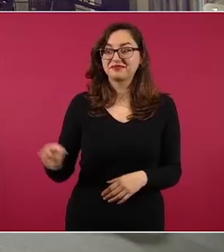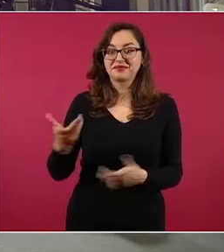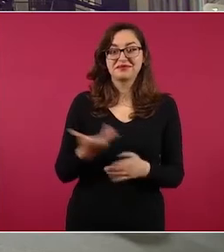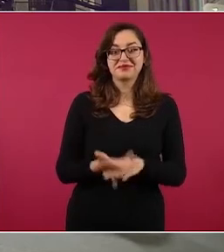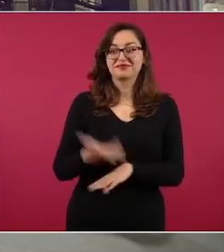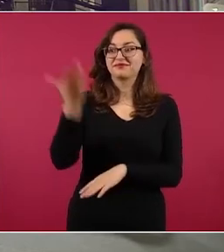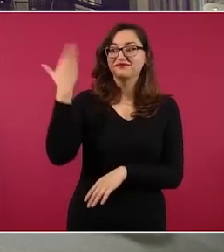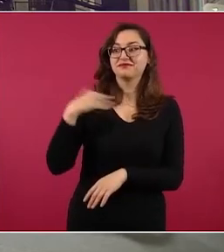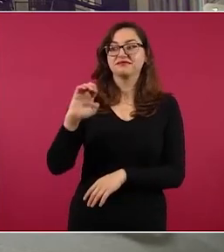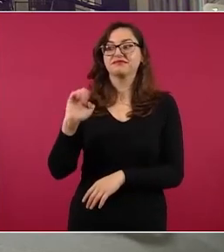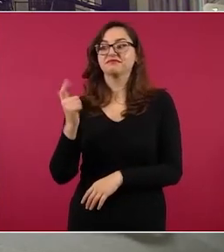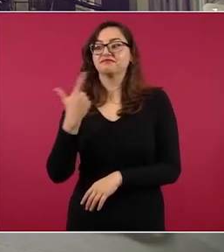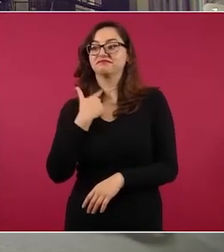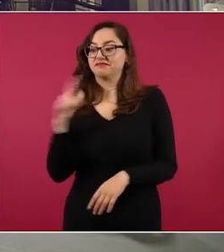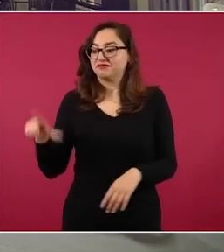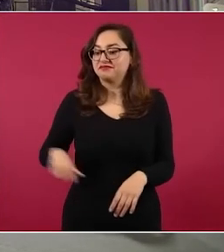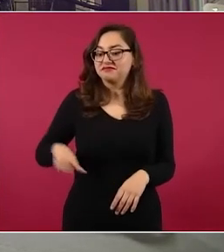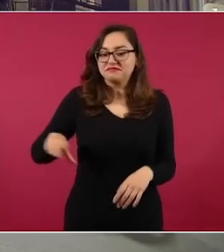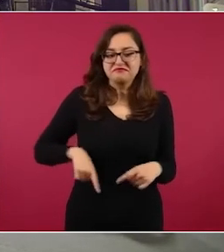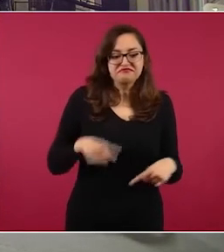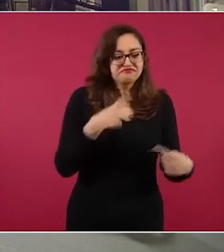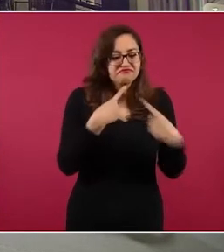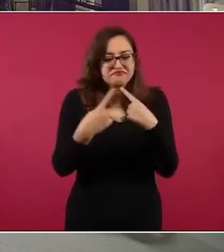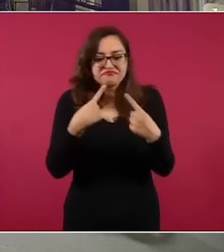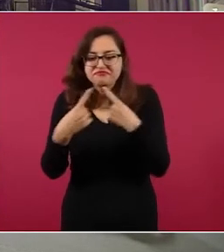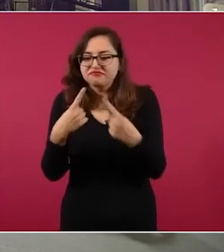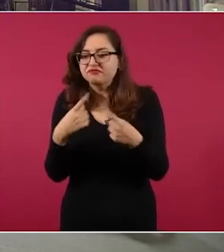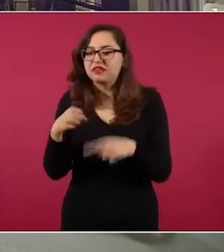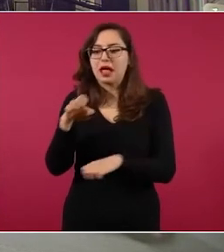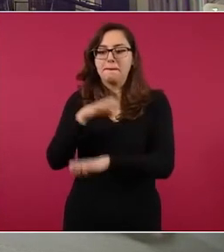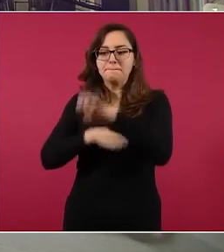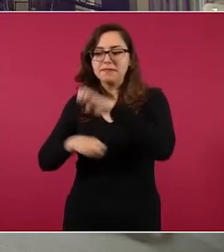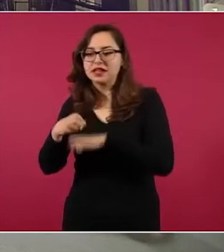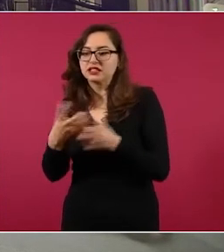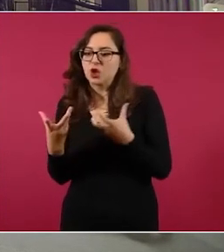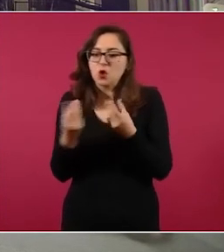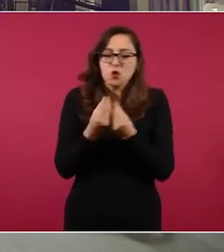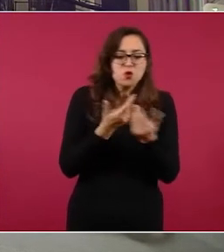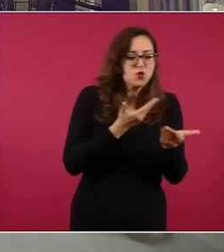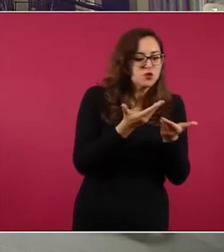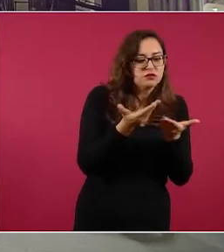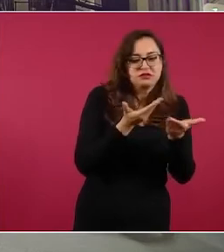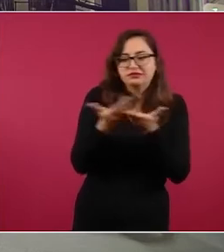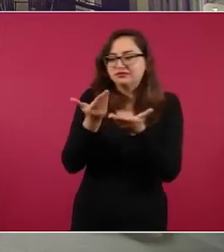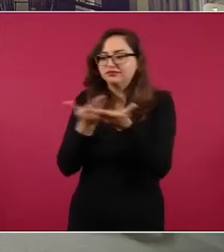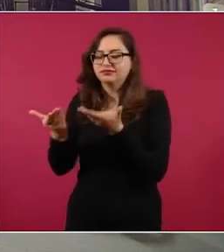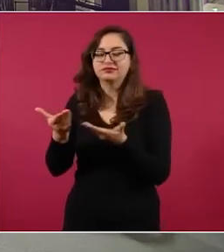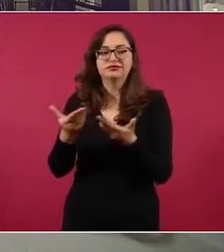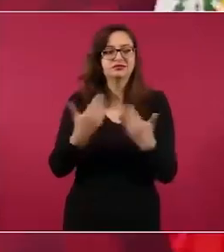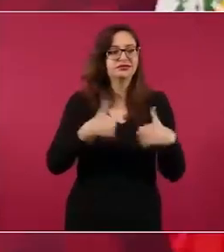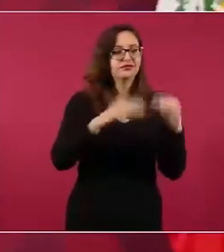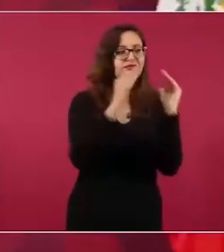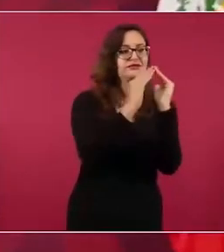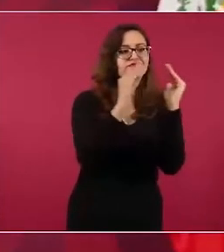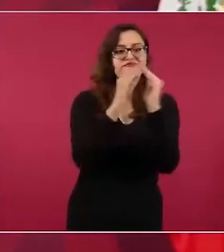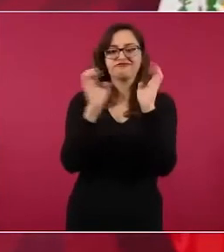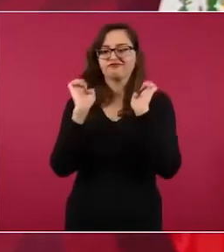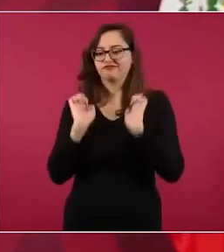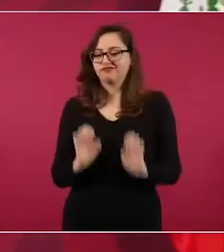casa, pues, con historia y muy